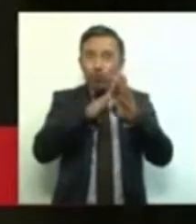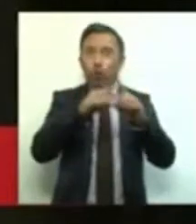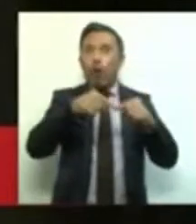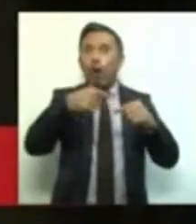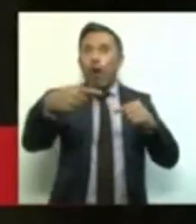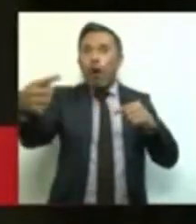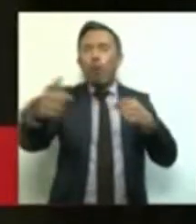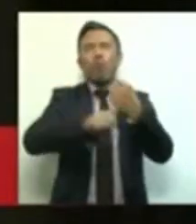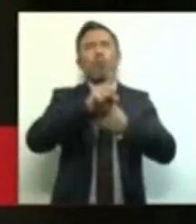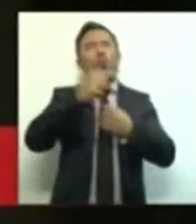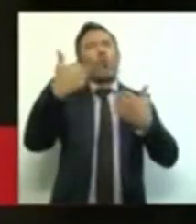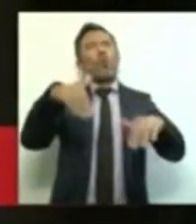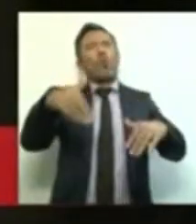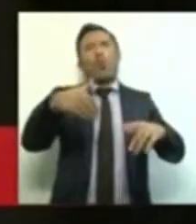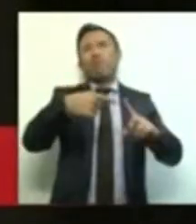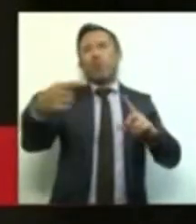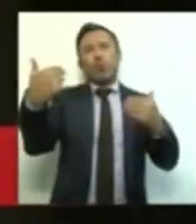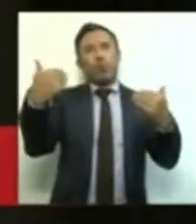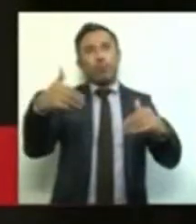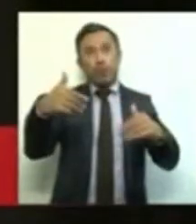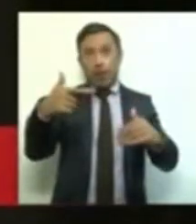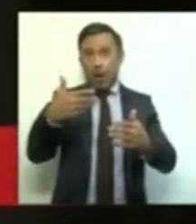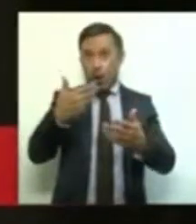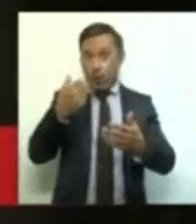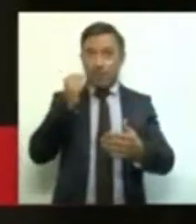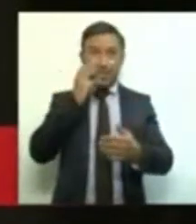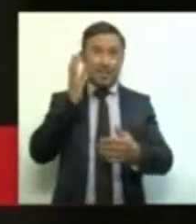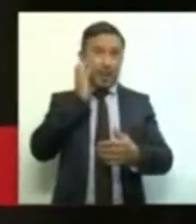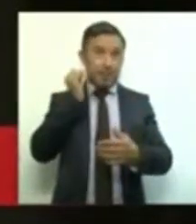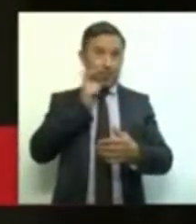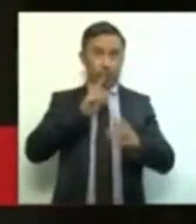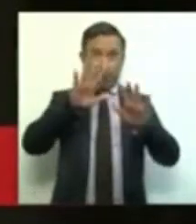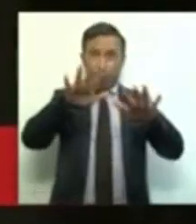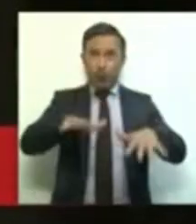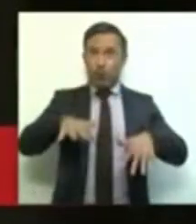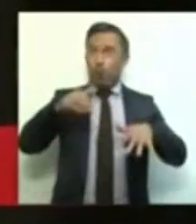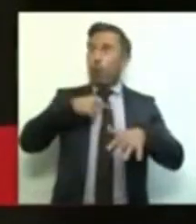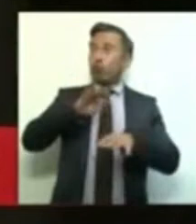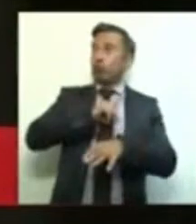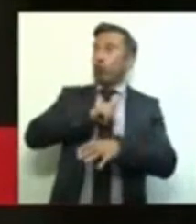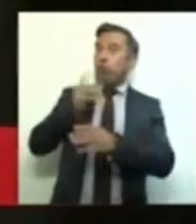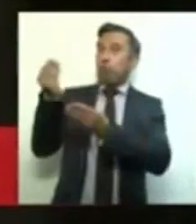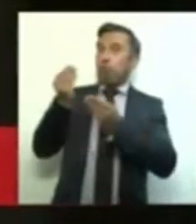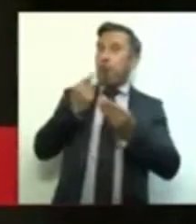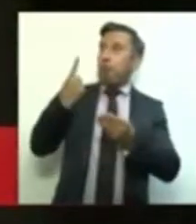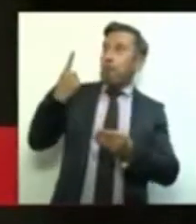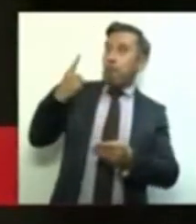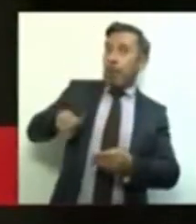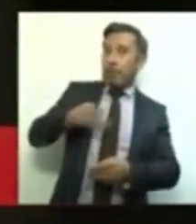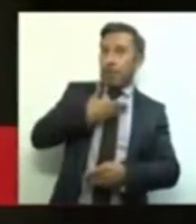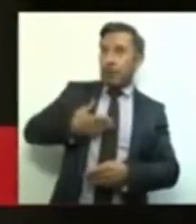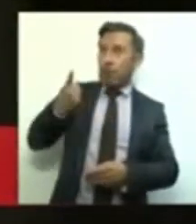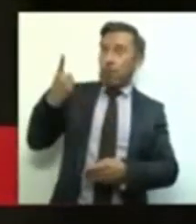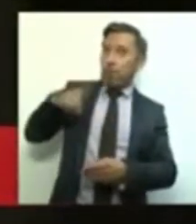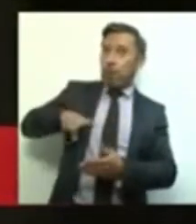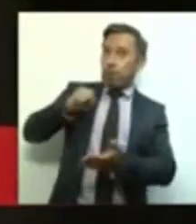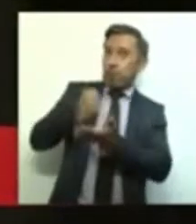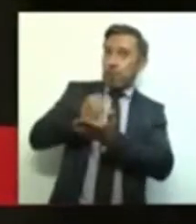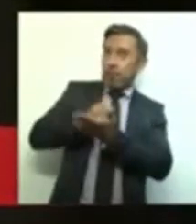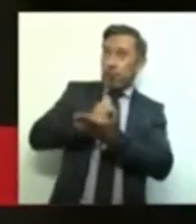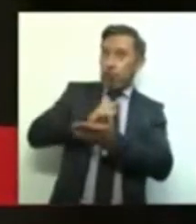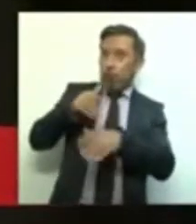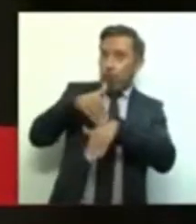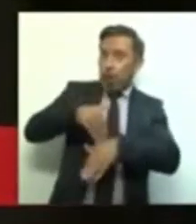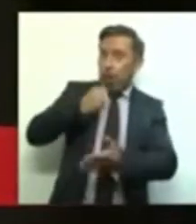Este Senado no puede ser oficialía de partes frente a las exigencias del Ejecutivo. Aunque se